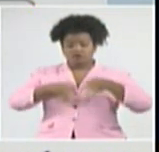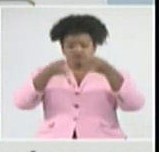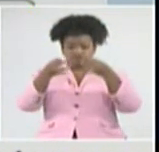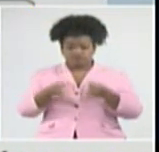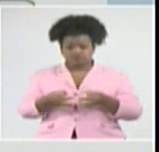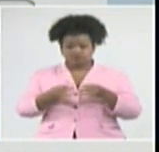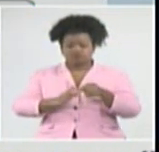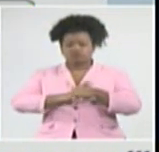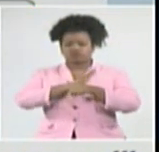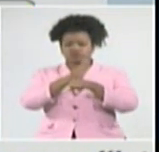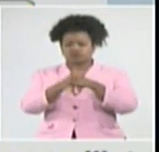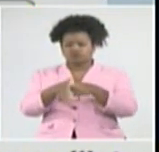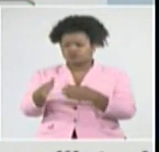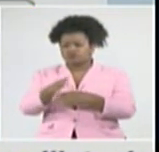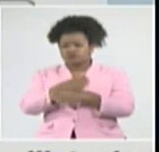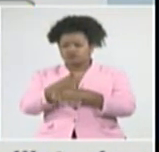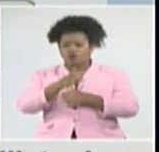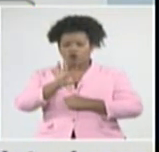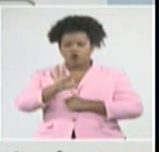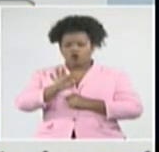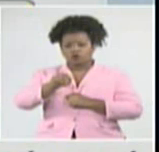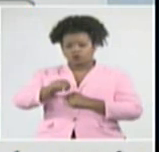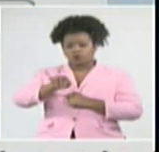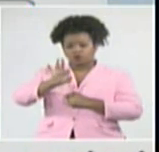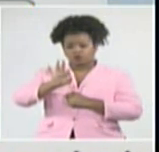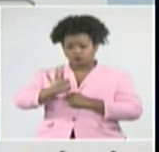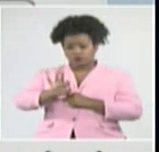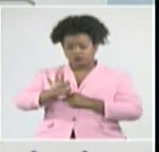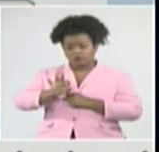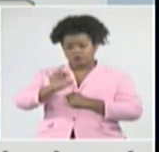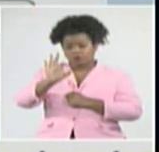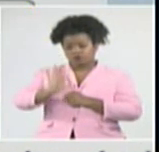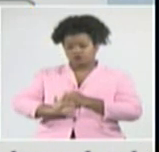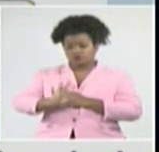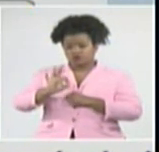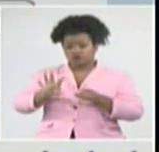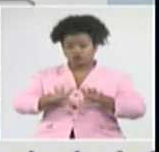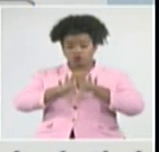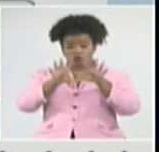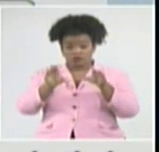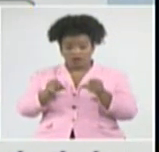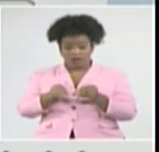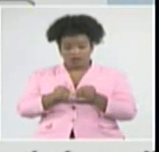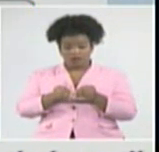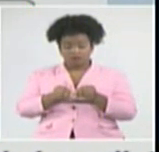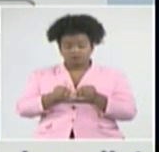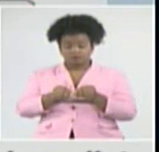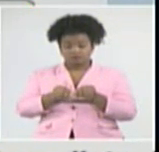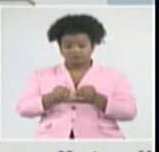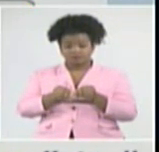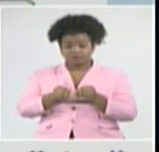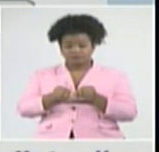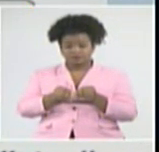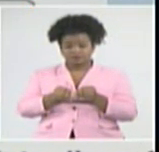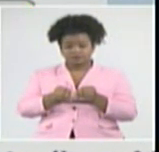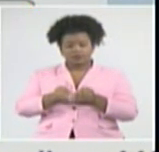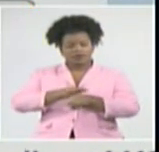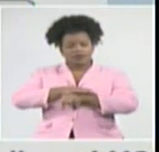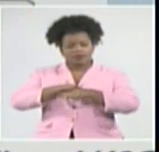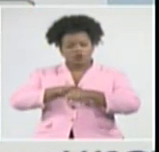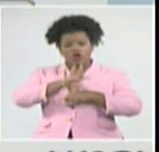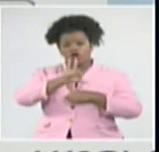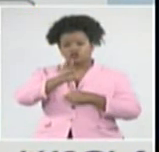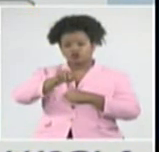hace que el 8,3% de todas las personas, o sea, el 8,3% de todas las muestras